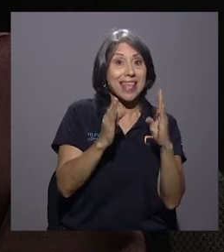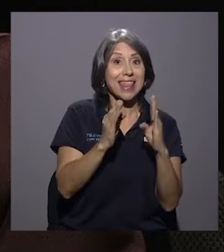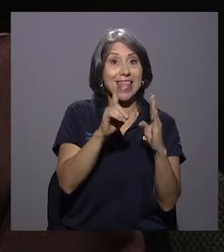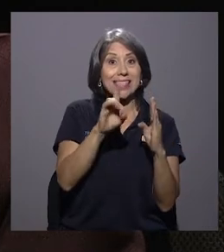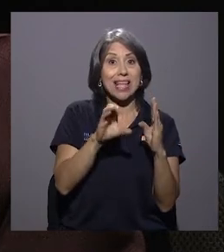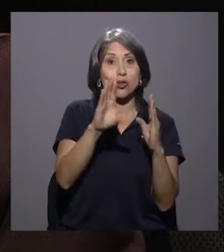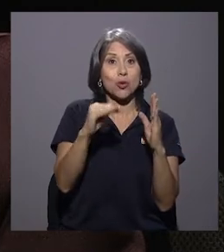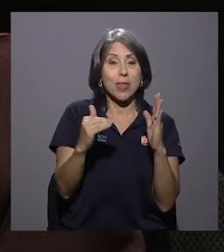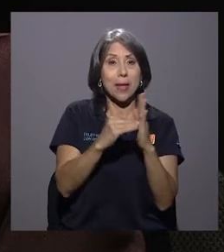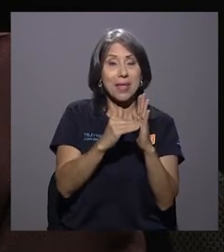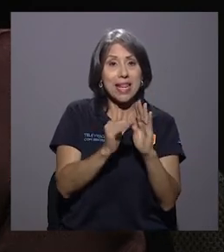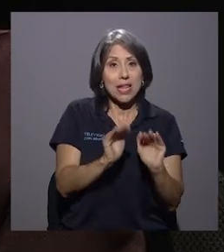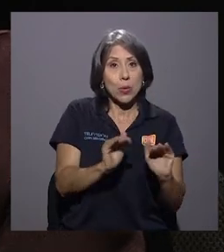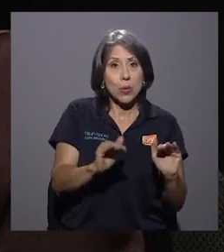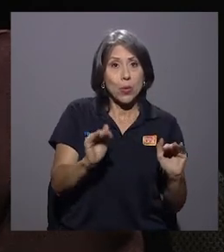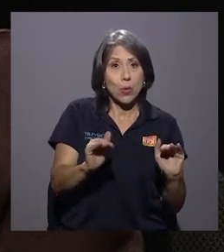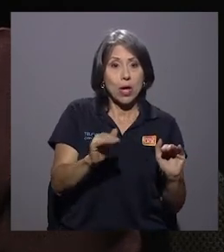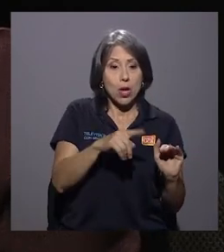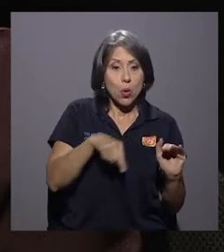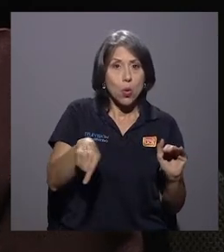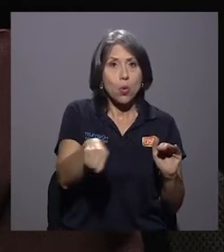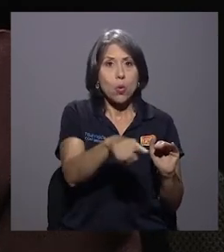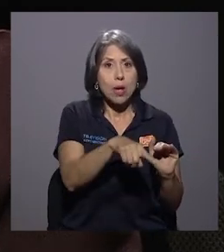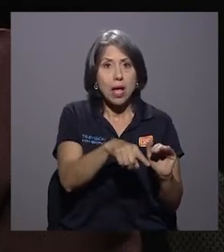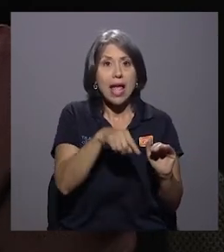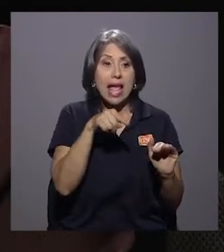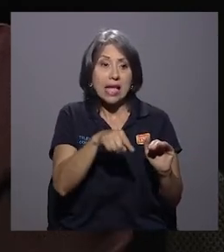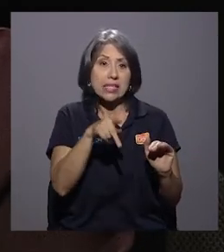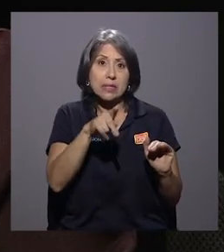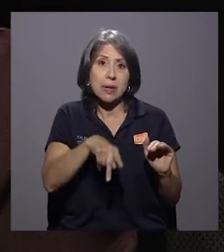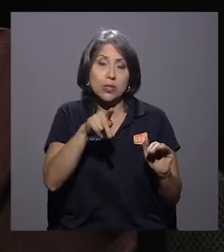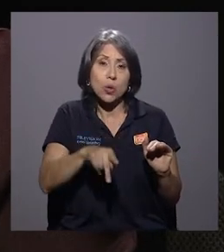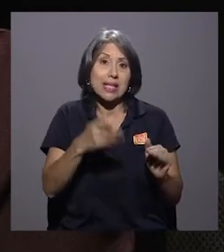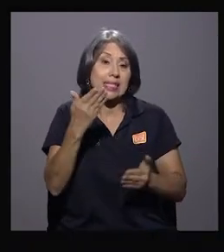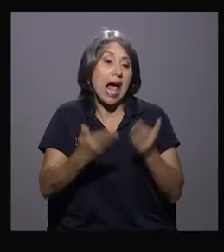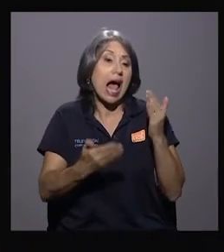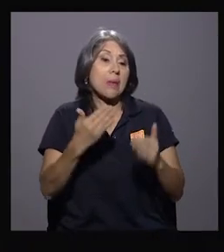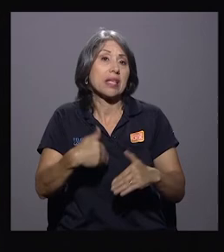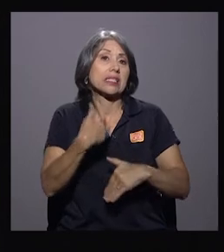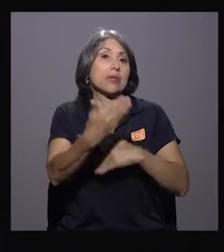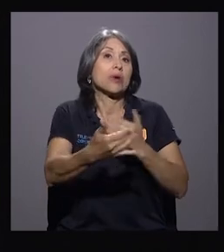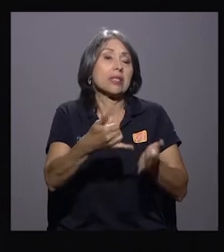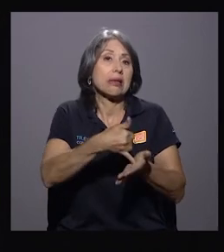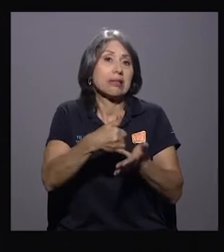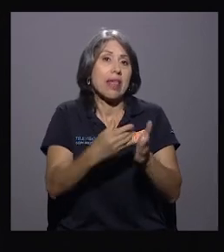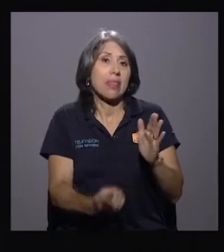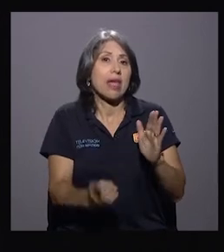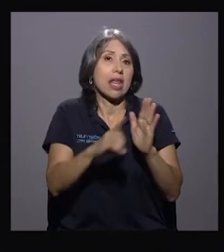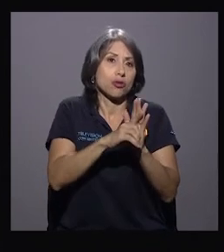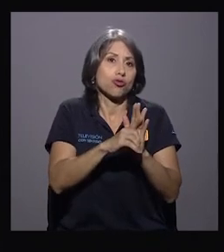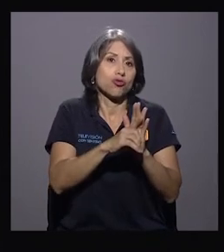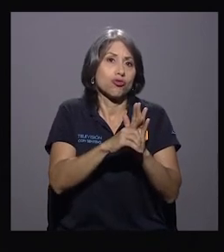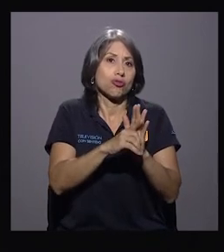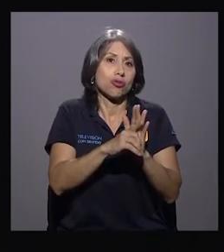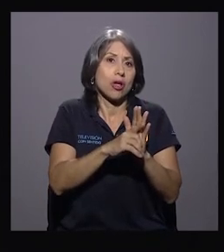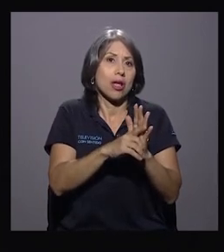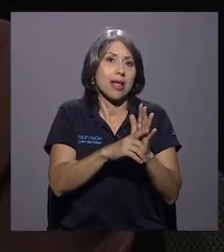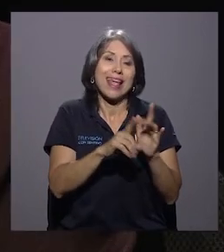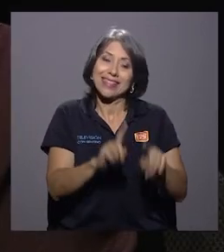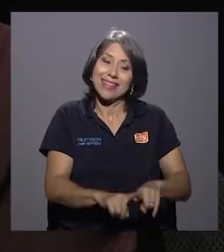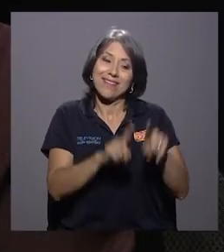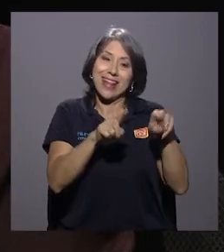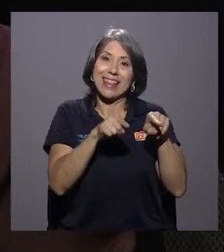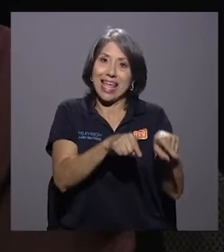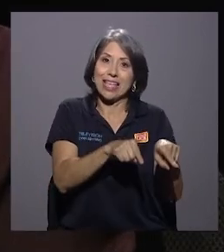podrían ser personas que en algún momento se pudiera vulnerar sus derechos y sean captados por el patronato a una oficina